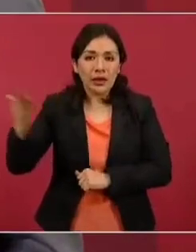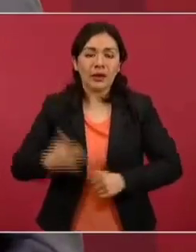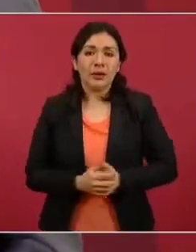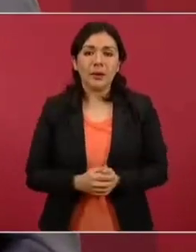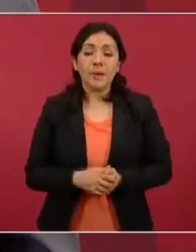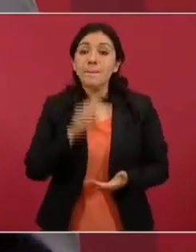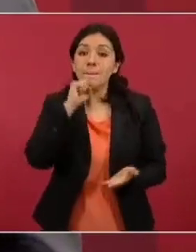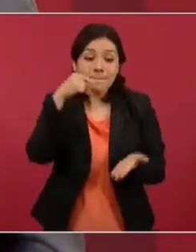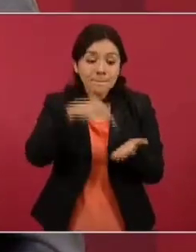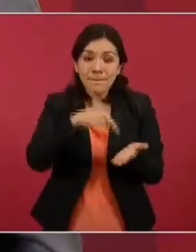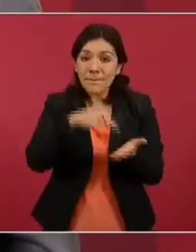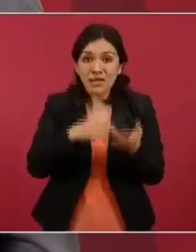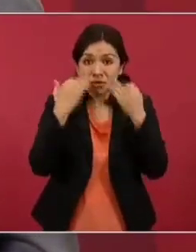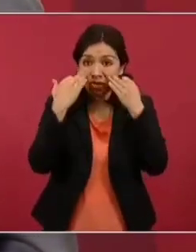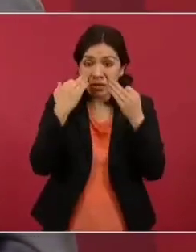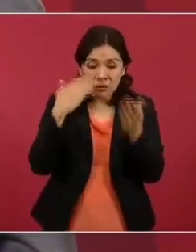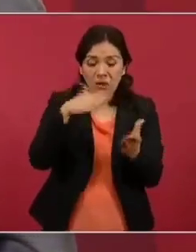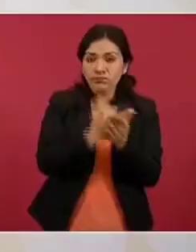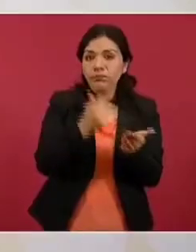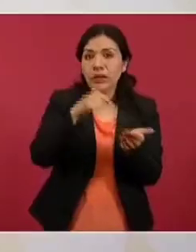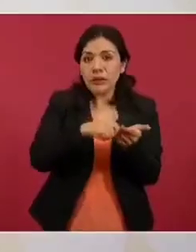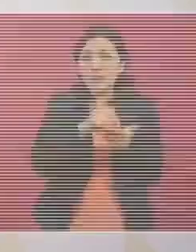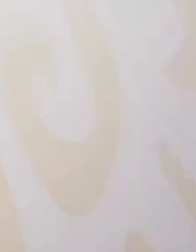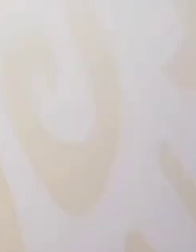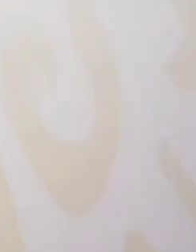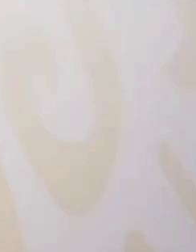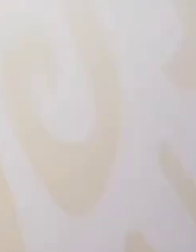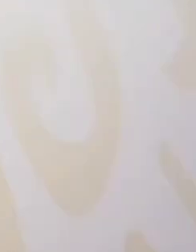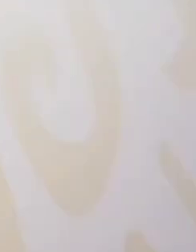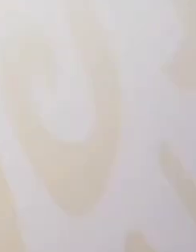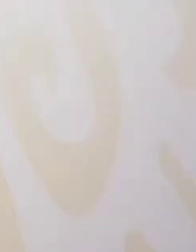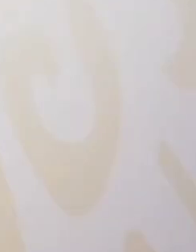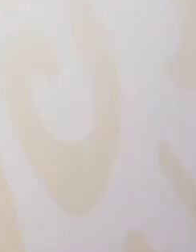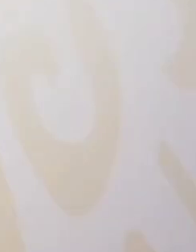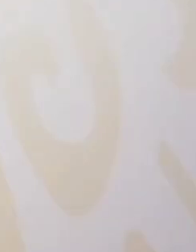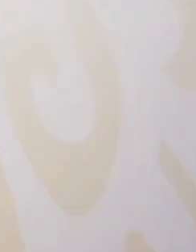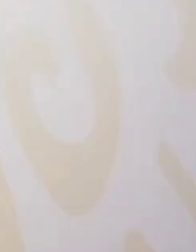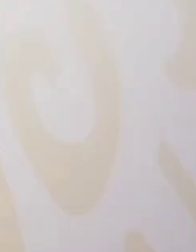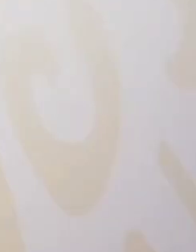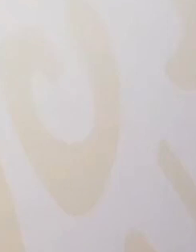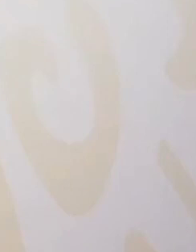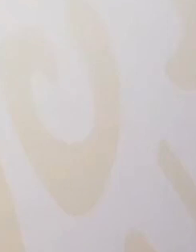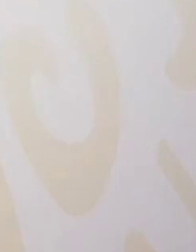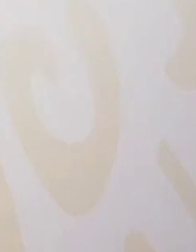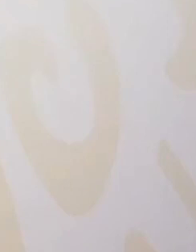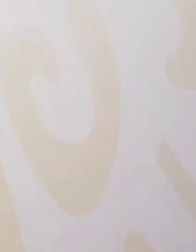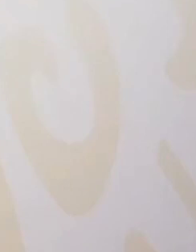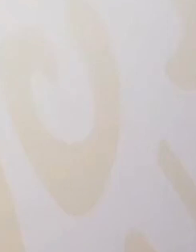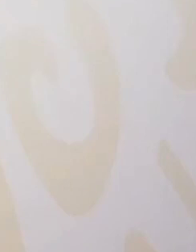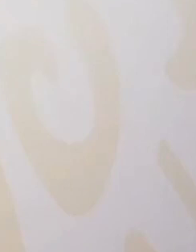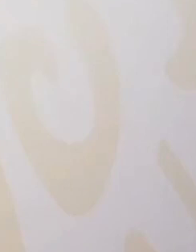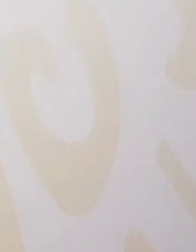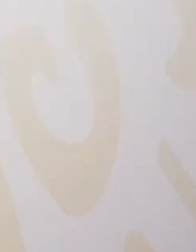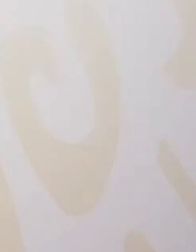ese mismo testimonio, para que se imparta justicia.